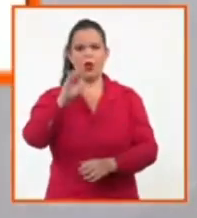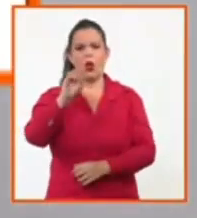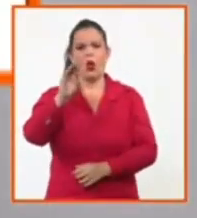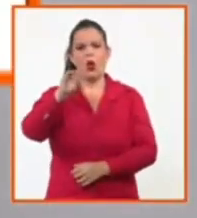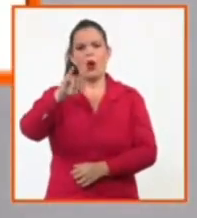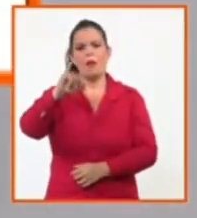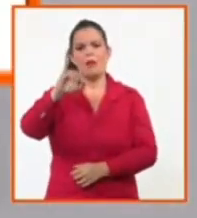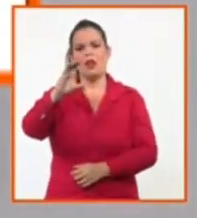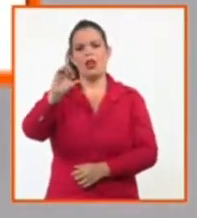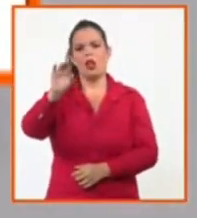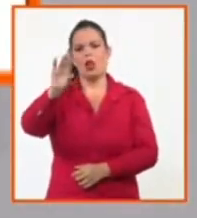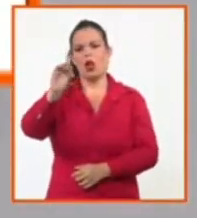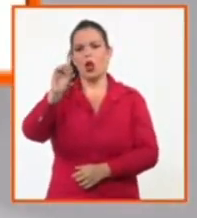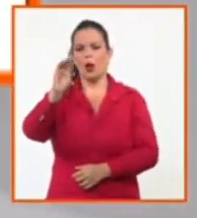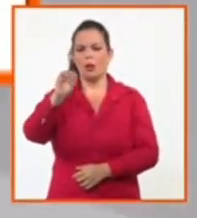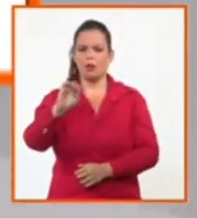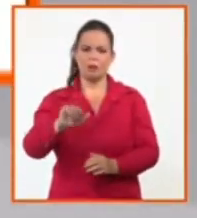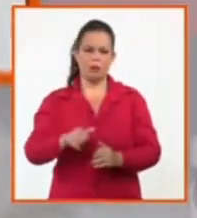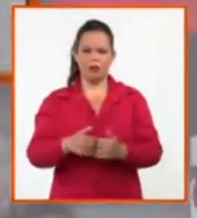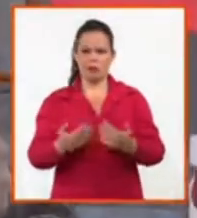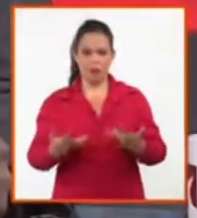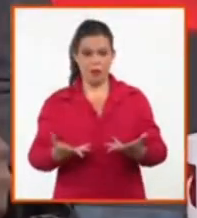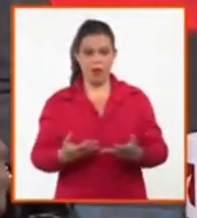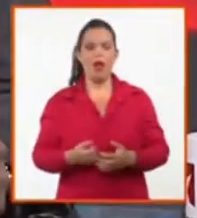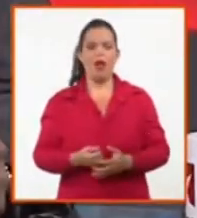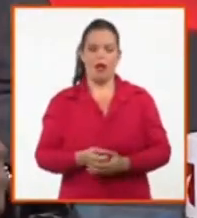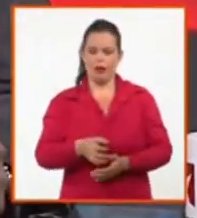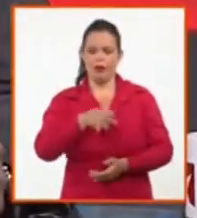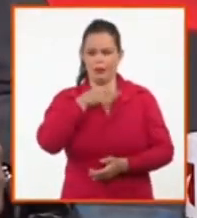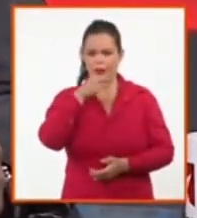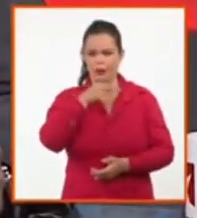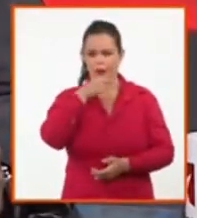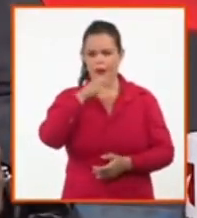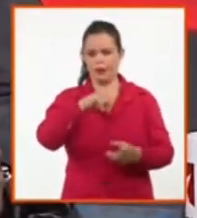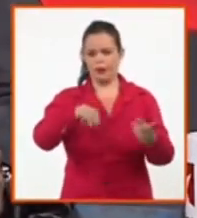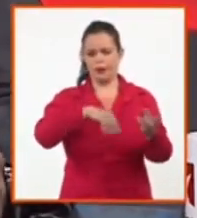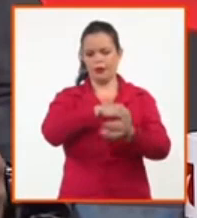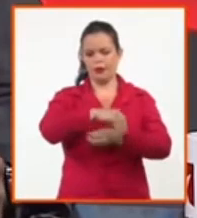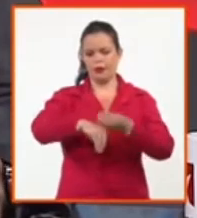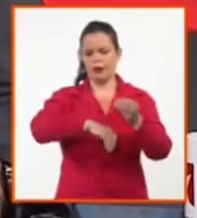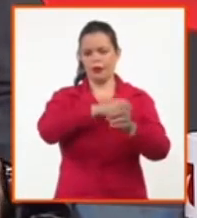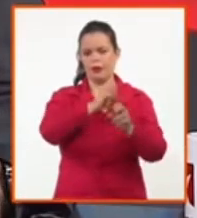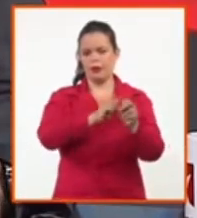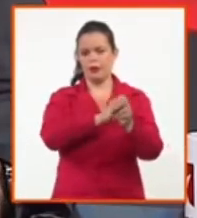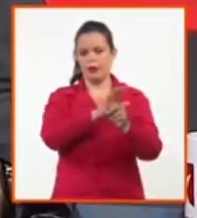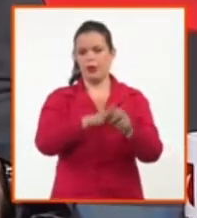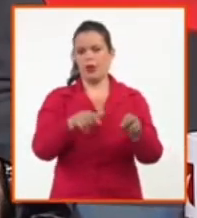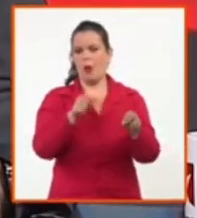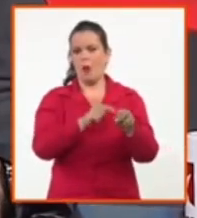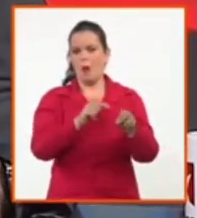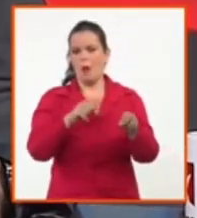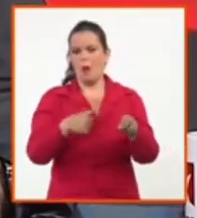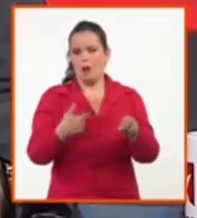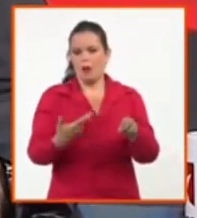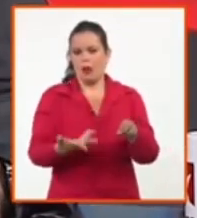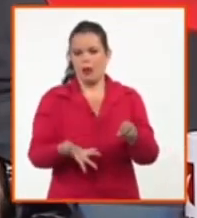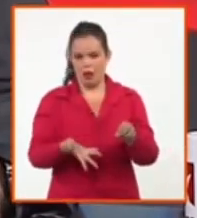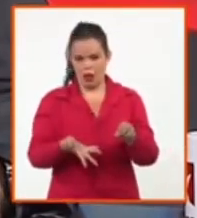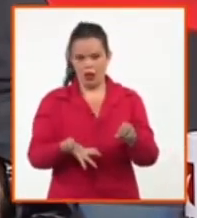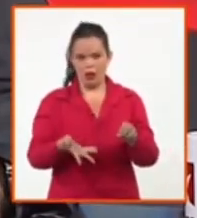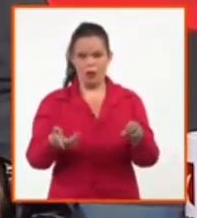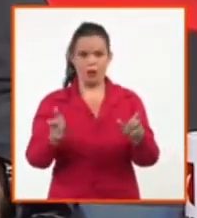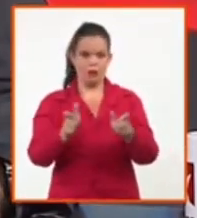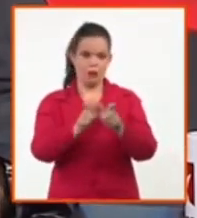Omicron, ¿y dónde estamos en Omicron? O sea, realmente ha habido una alarma